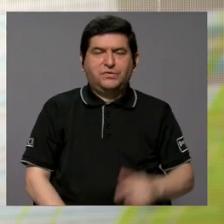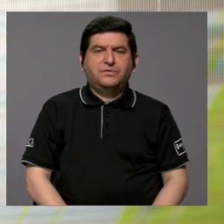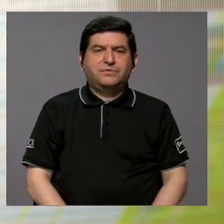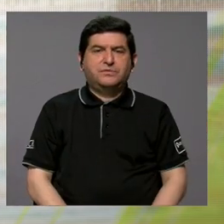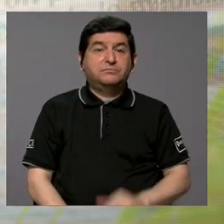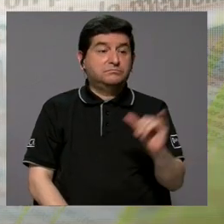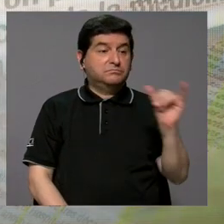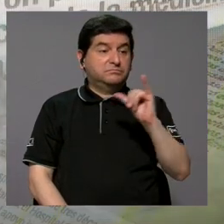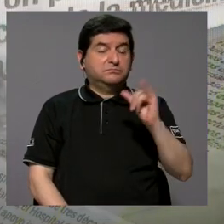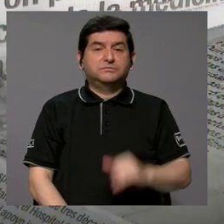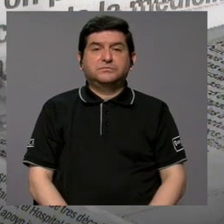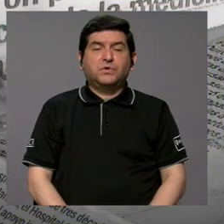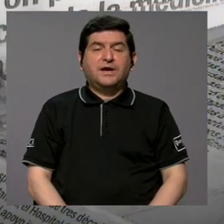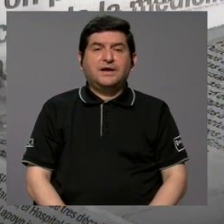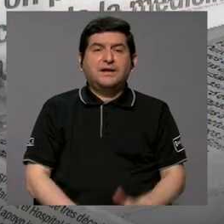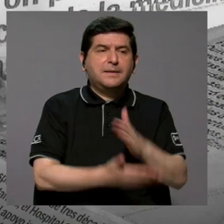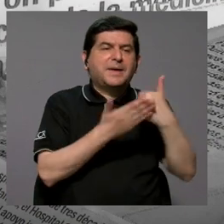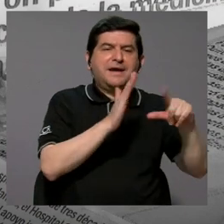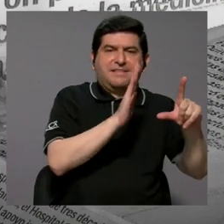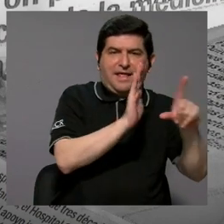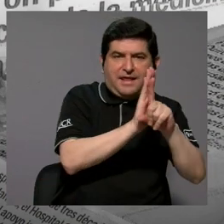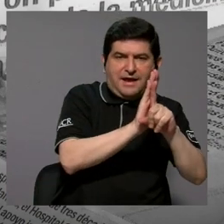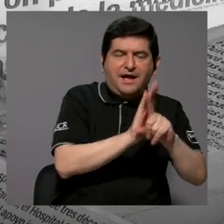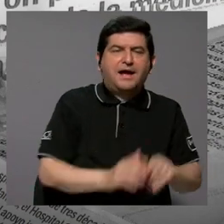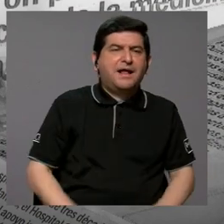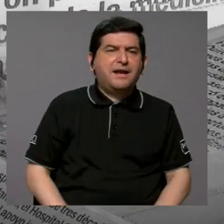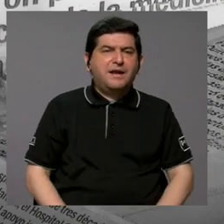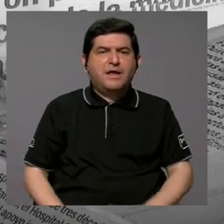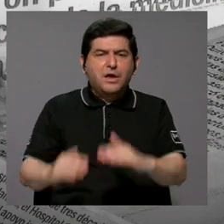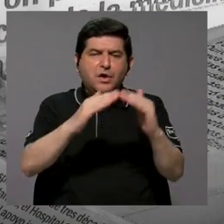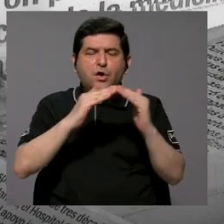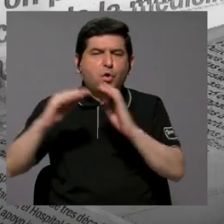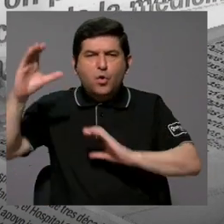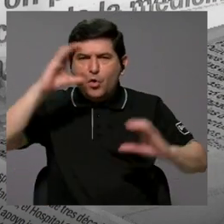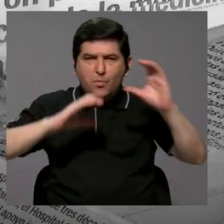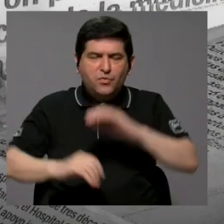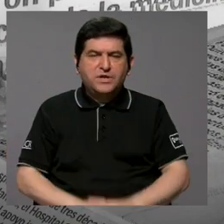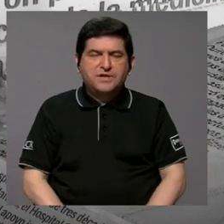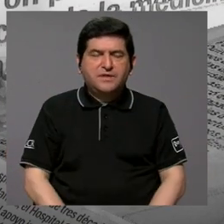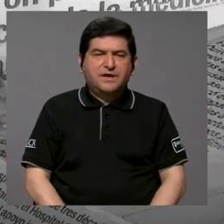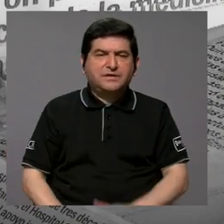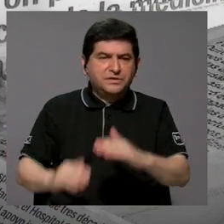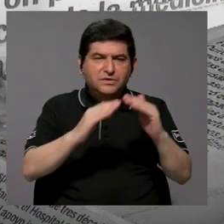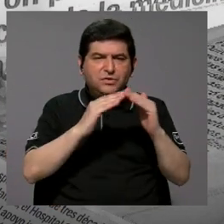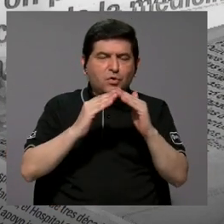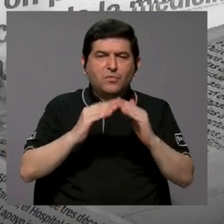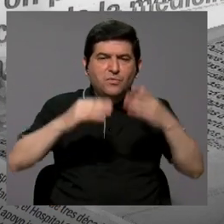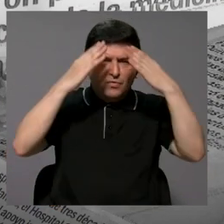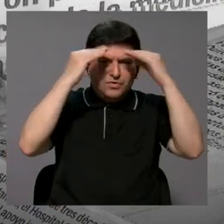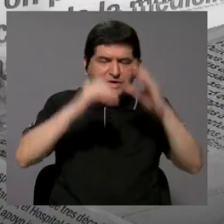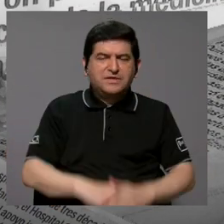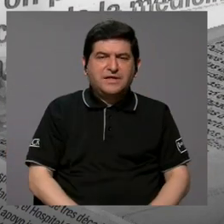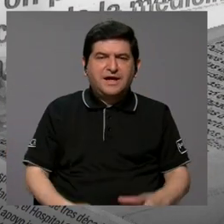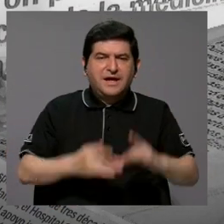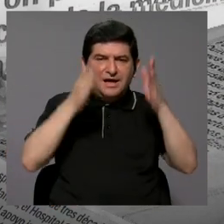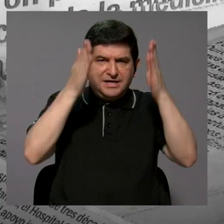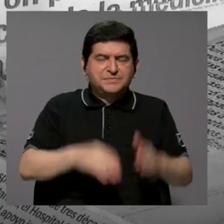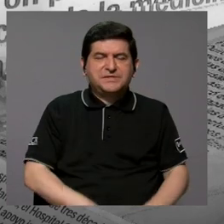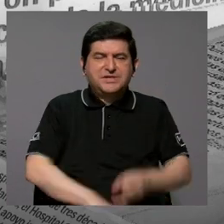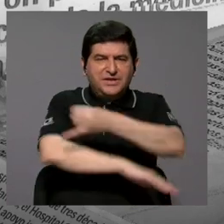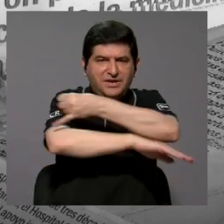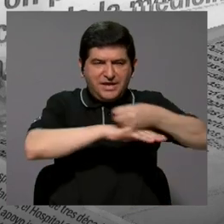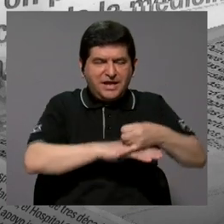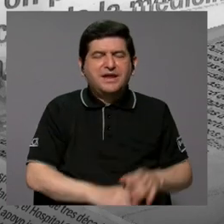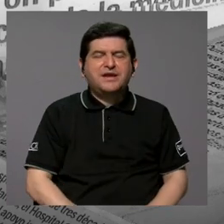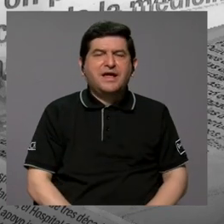parte de leyes, la parte de comunidad científica, la parte de comunidad de datos, expertos, ingenieros, filósofos,